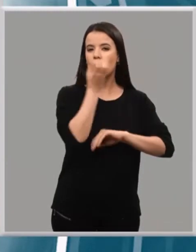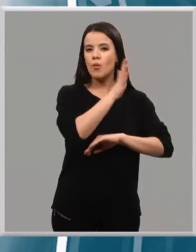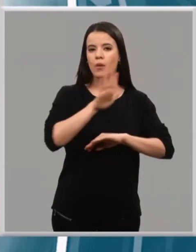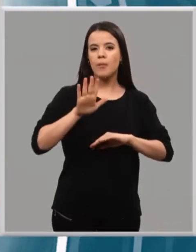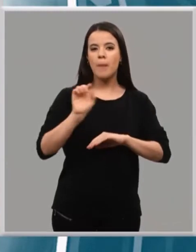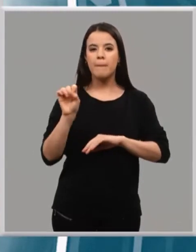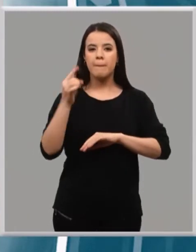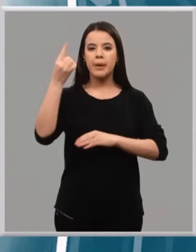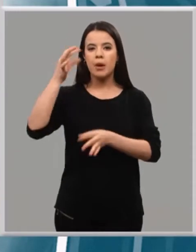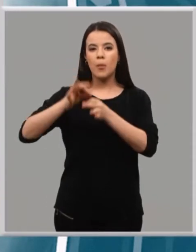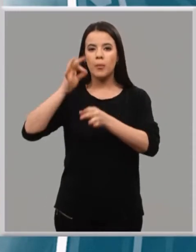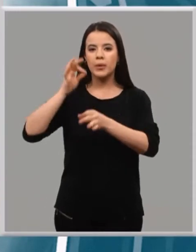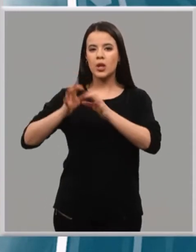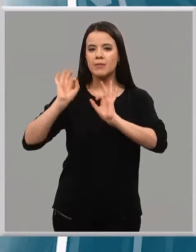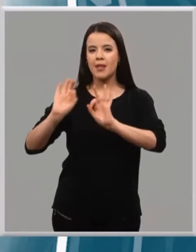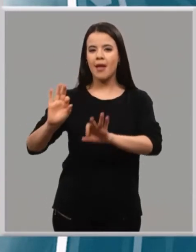singulares ya están aquí.